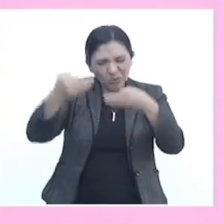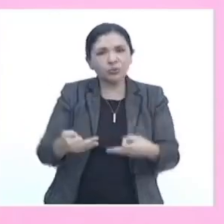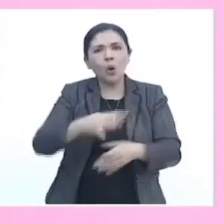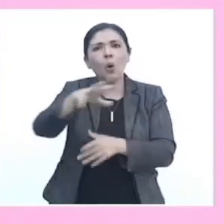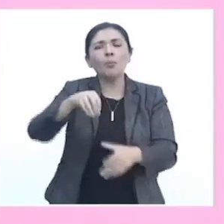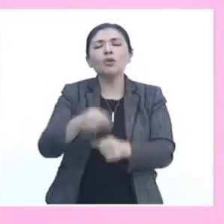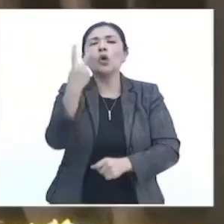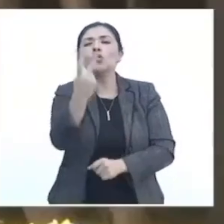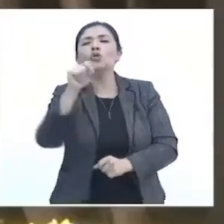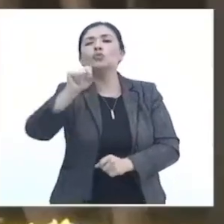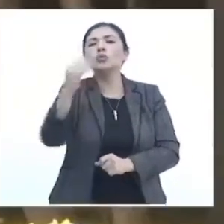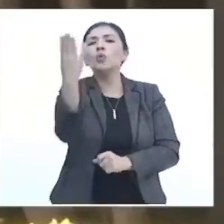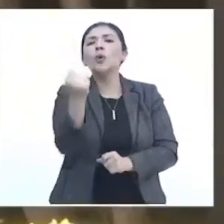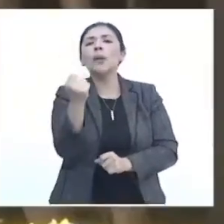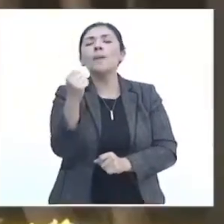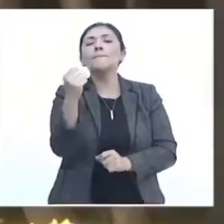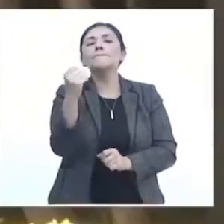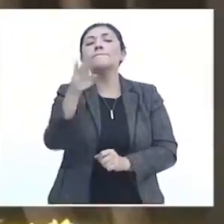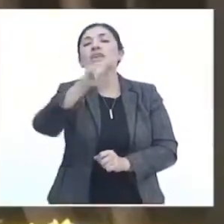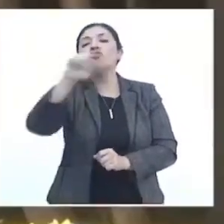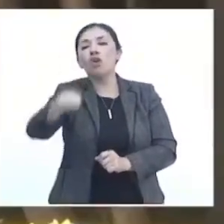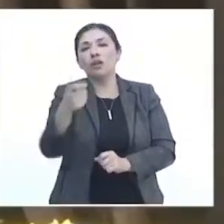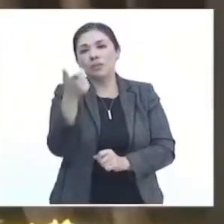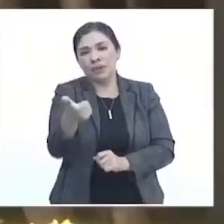2.9 millones de pesos.